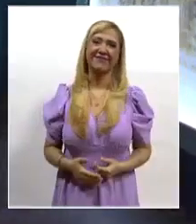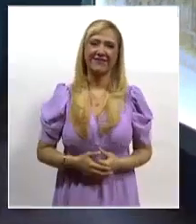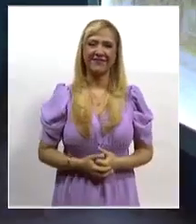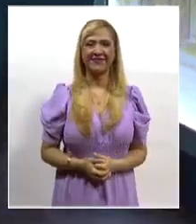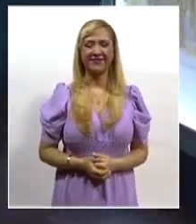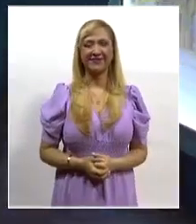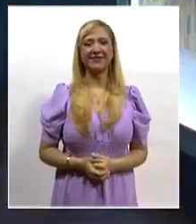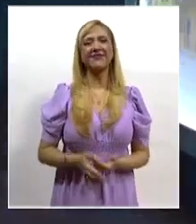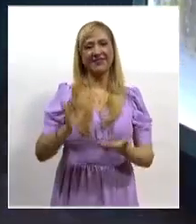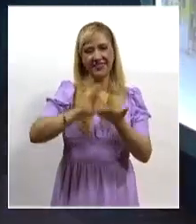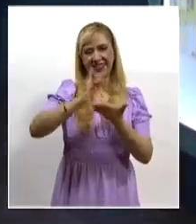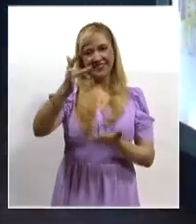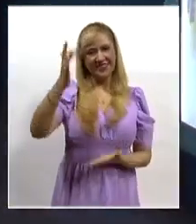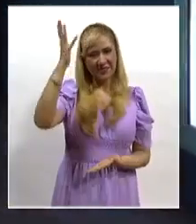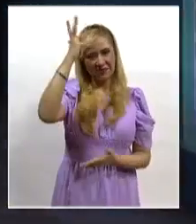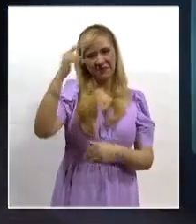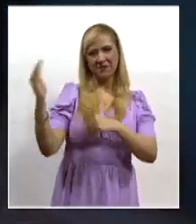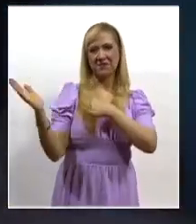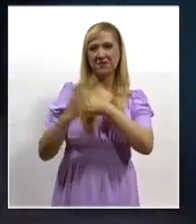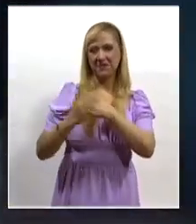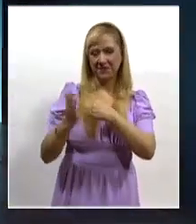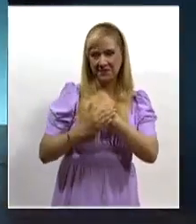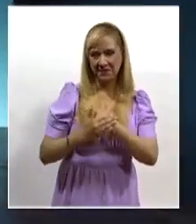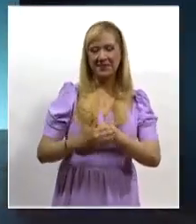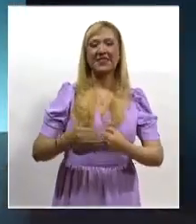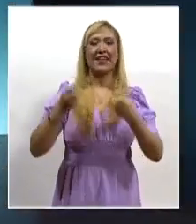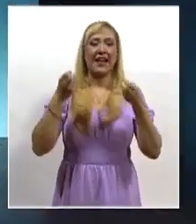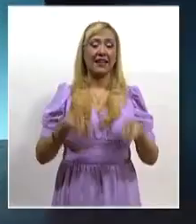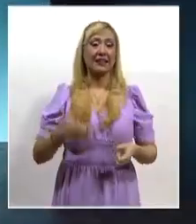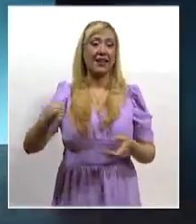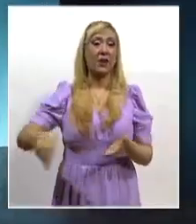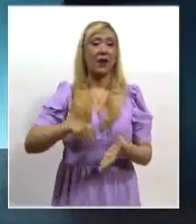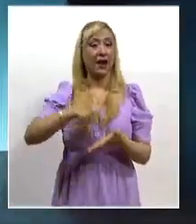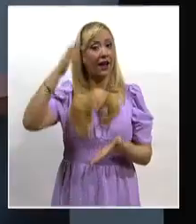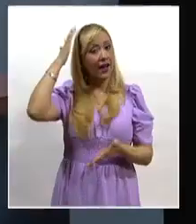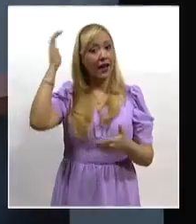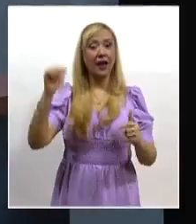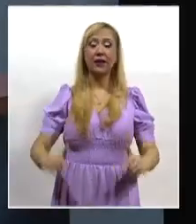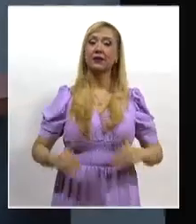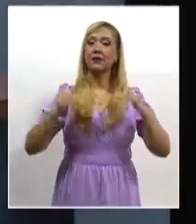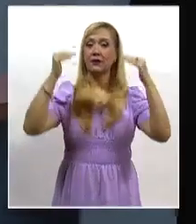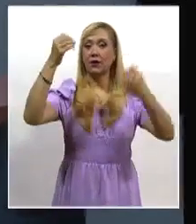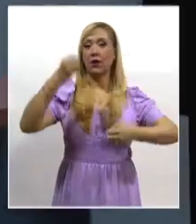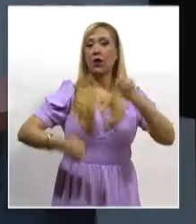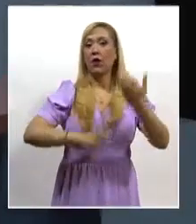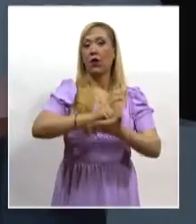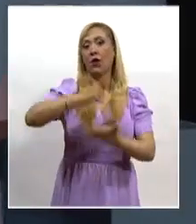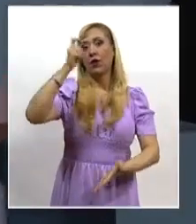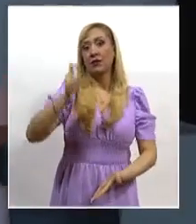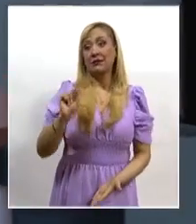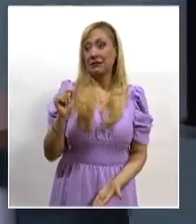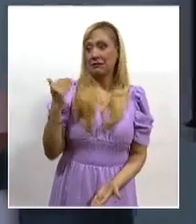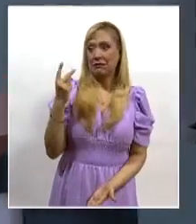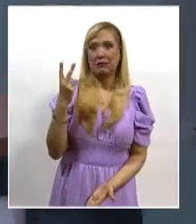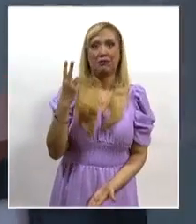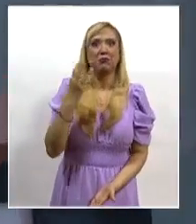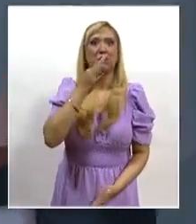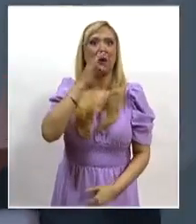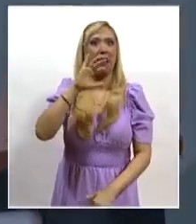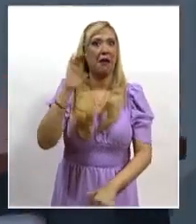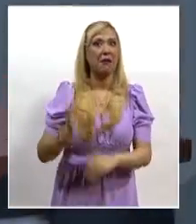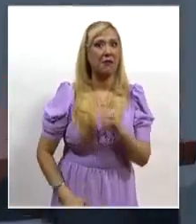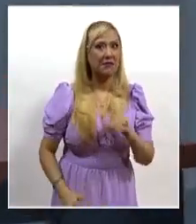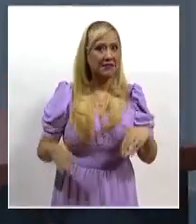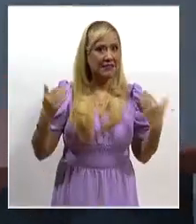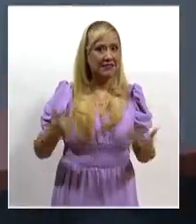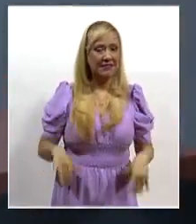Muy bien, gracias Mario por tu reporte. Desde la sede de la Suprema Corte acabamos de ver la sesión del Pleno y por